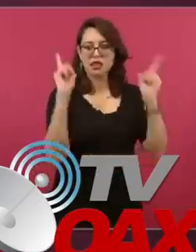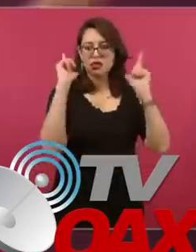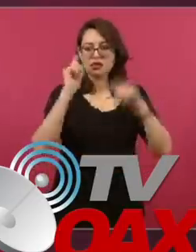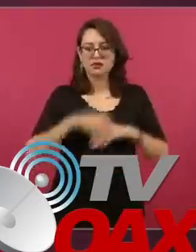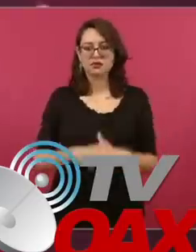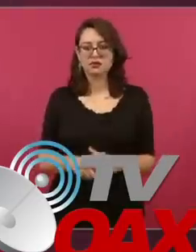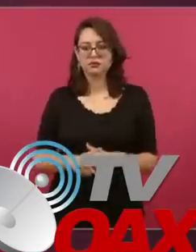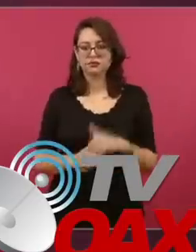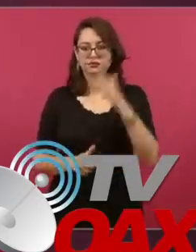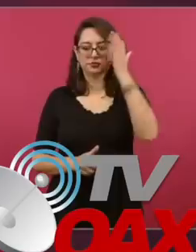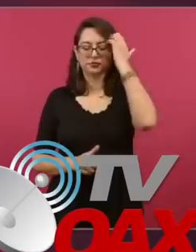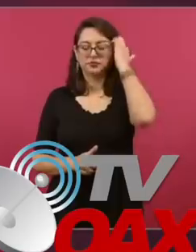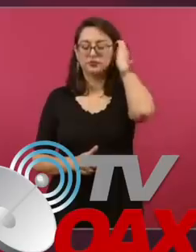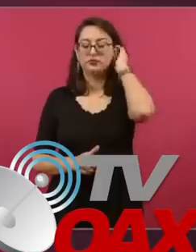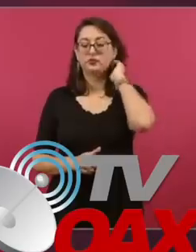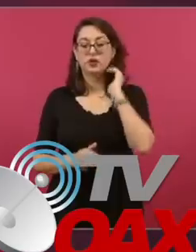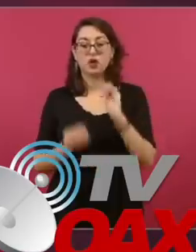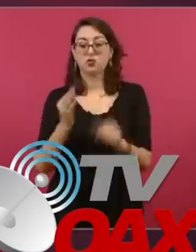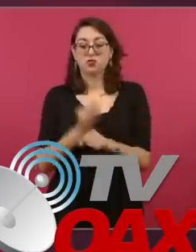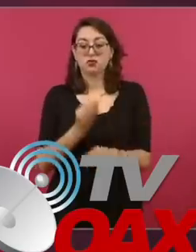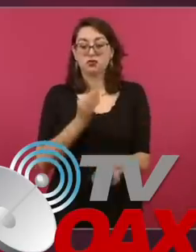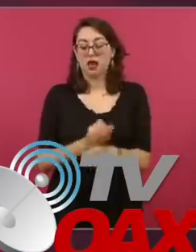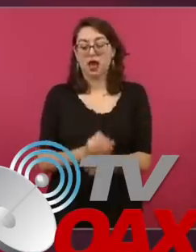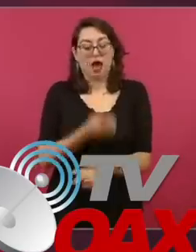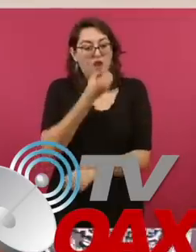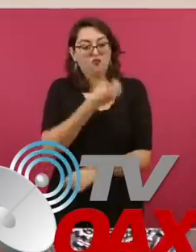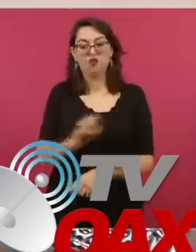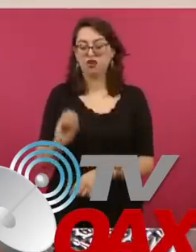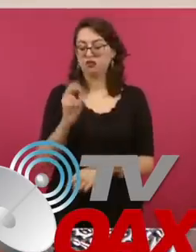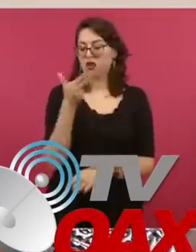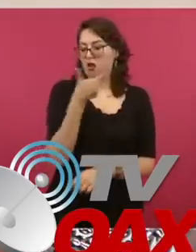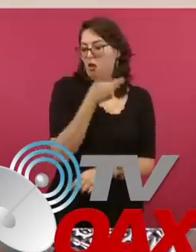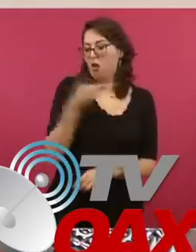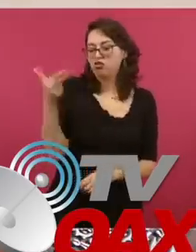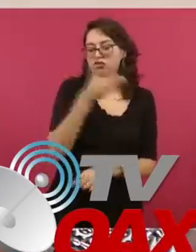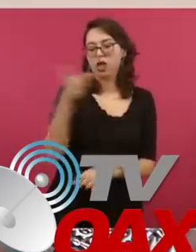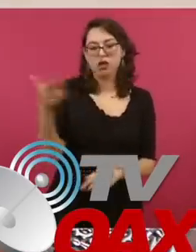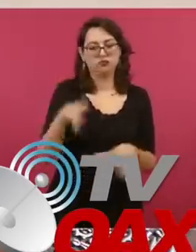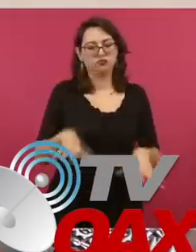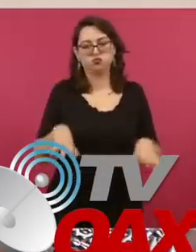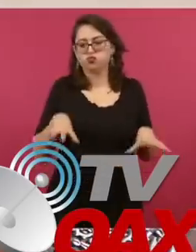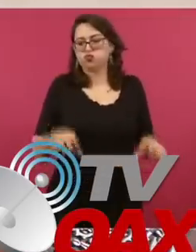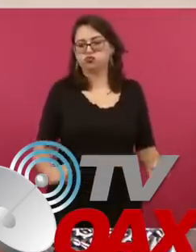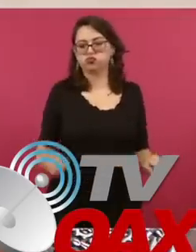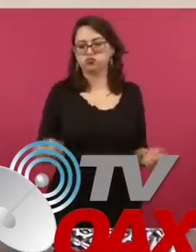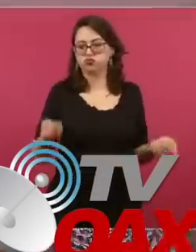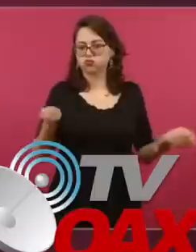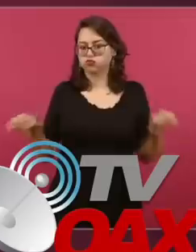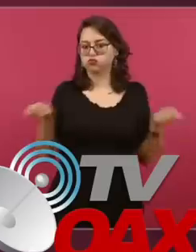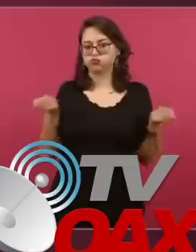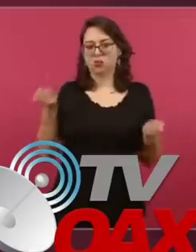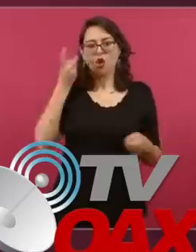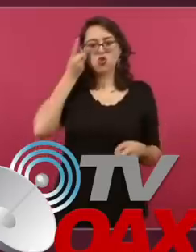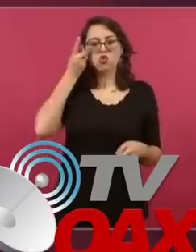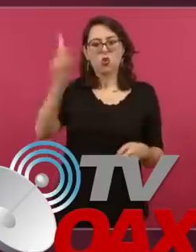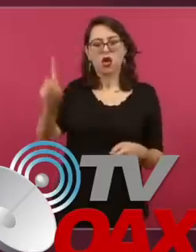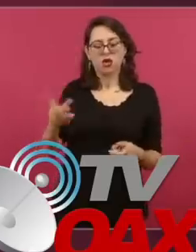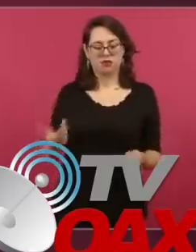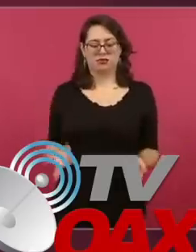por lo general ya no se puede ir a las playas Porque se privatizaron